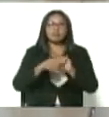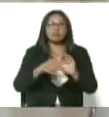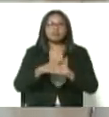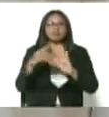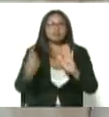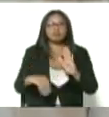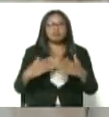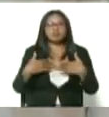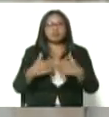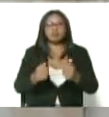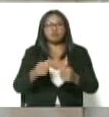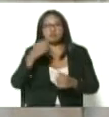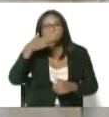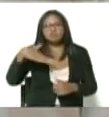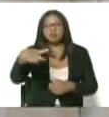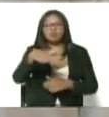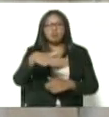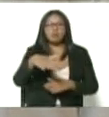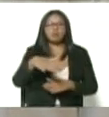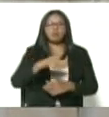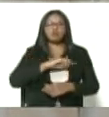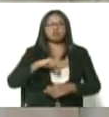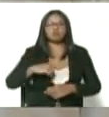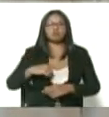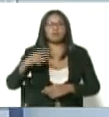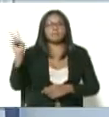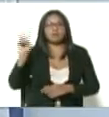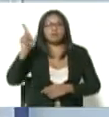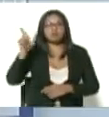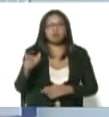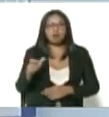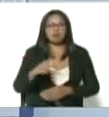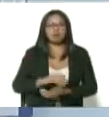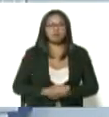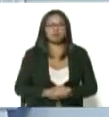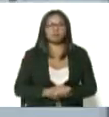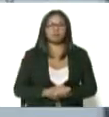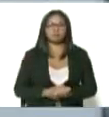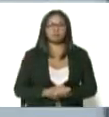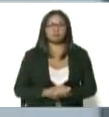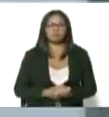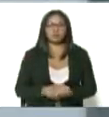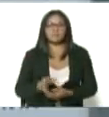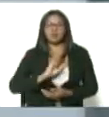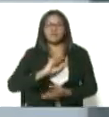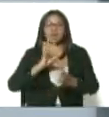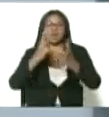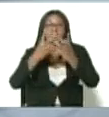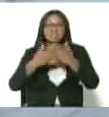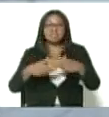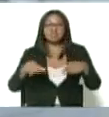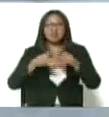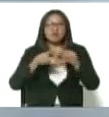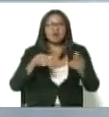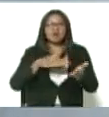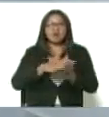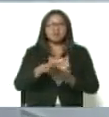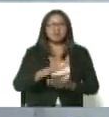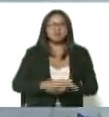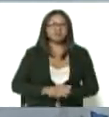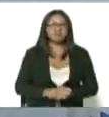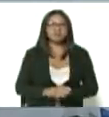derecho a la salud de la población venezolana con una vacuna de administración completamente gratuita